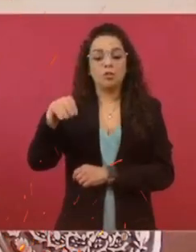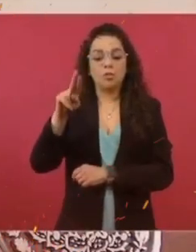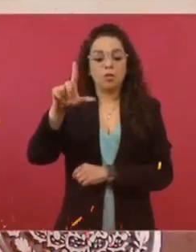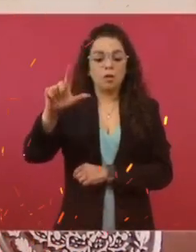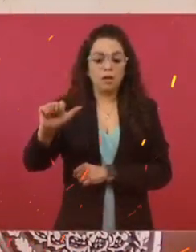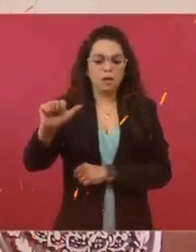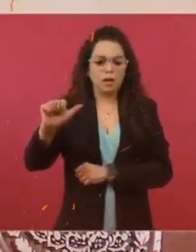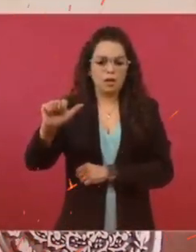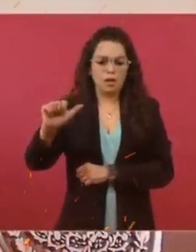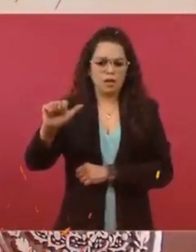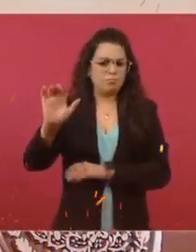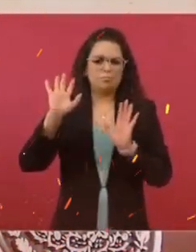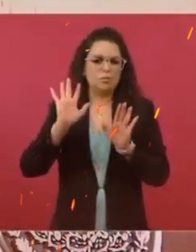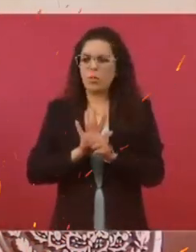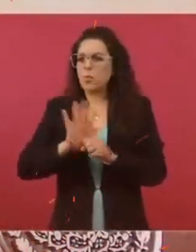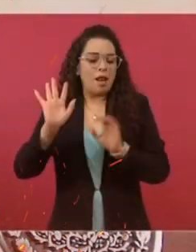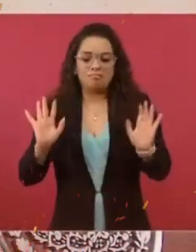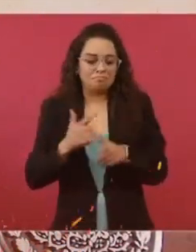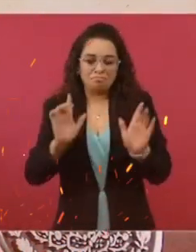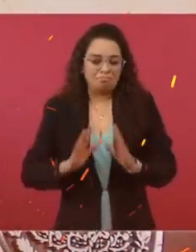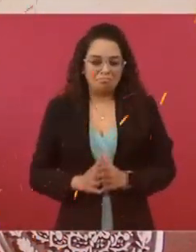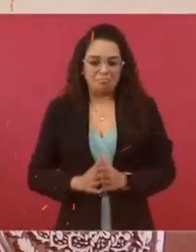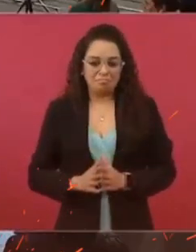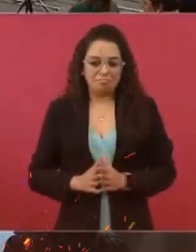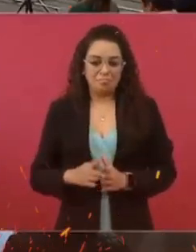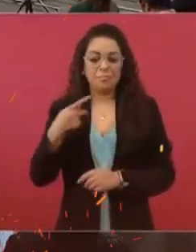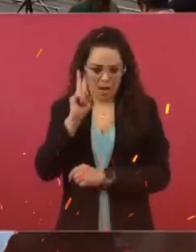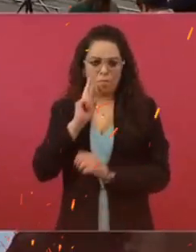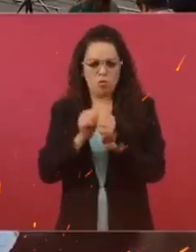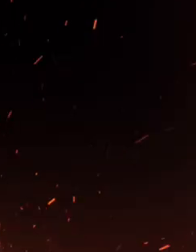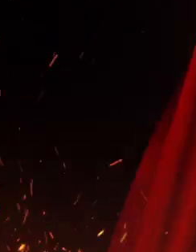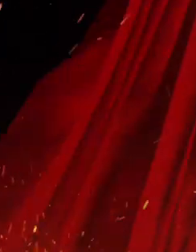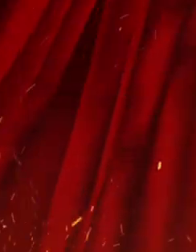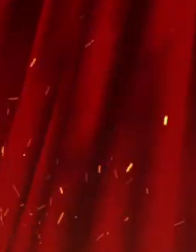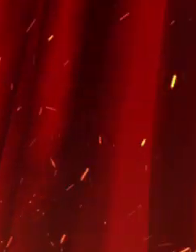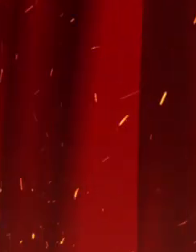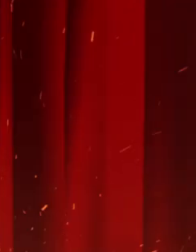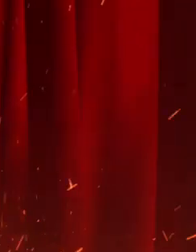Fórmula... Con cualquiera. Pero vamos a hacer el ensayo. ¿Cómo se cadena? ¿Cómo ¿Cómo